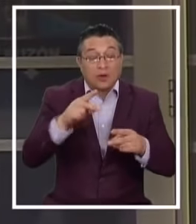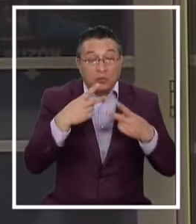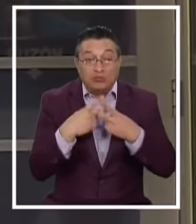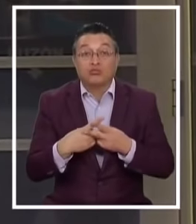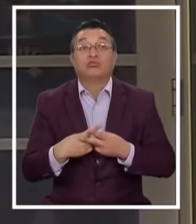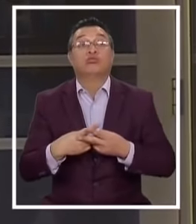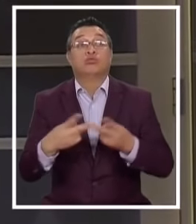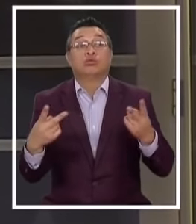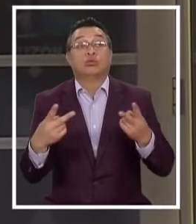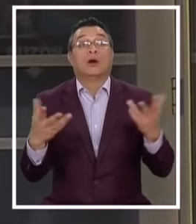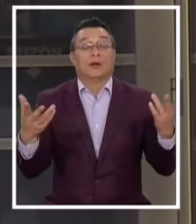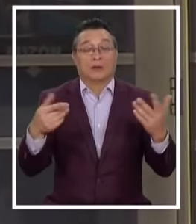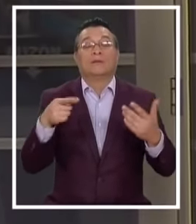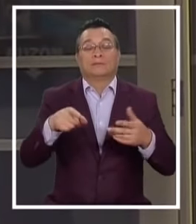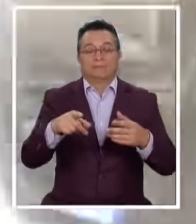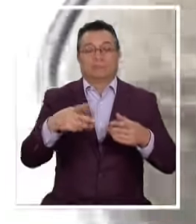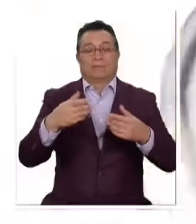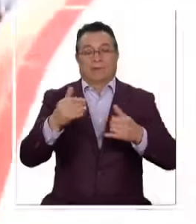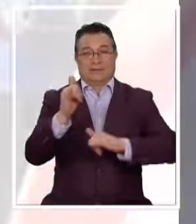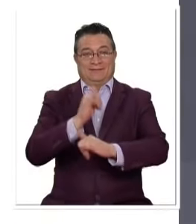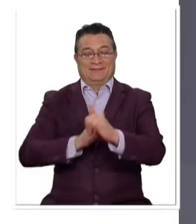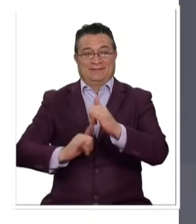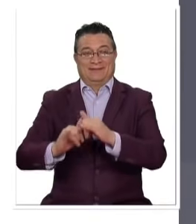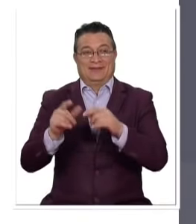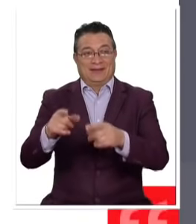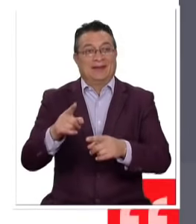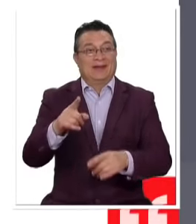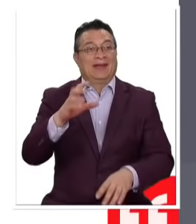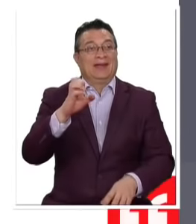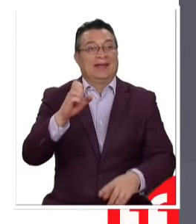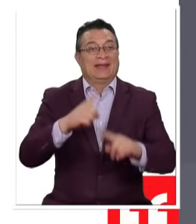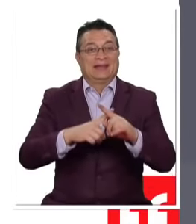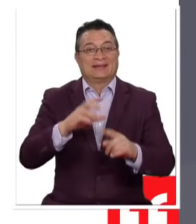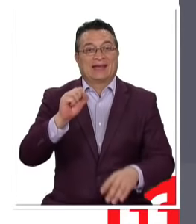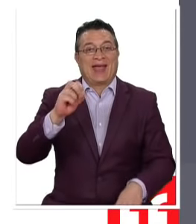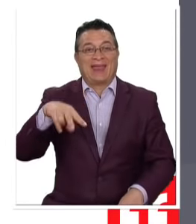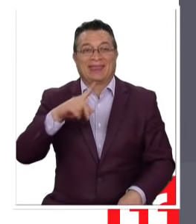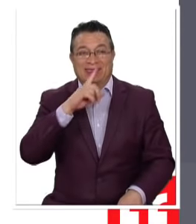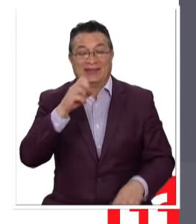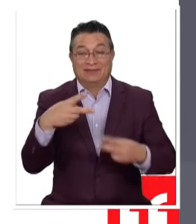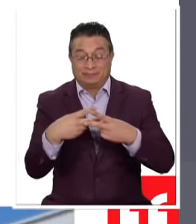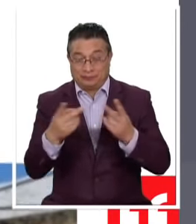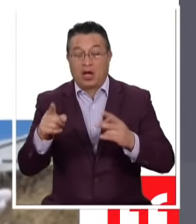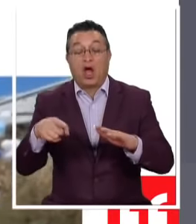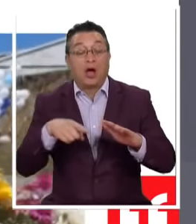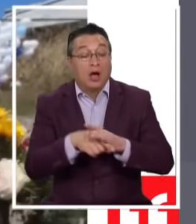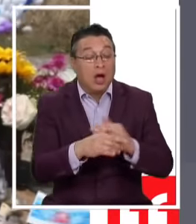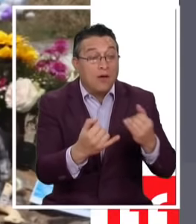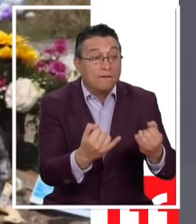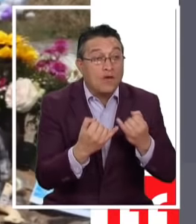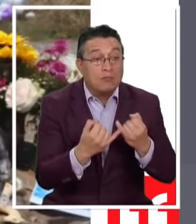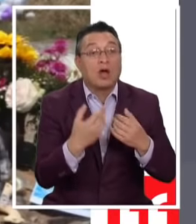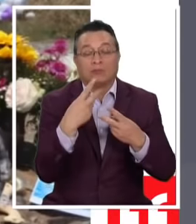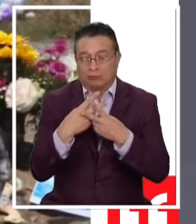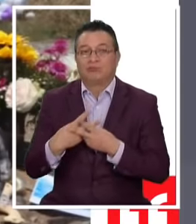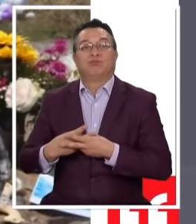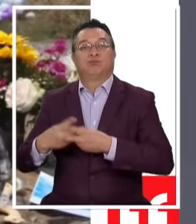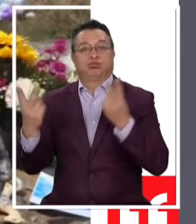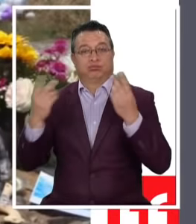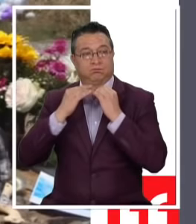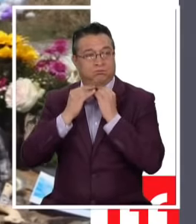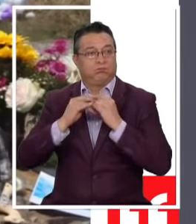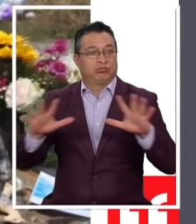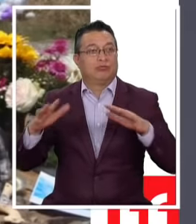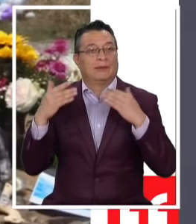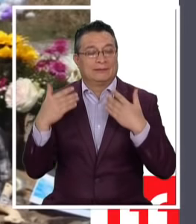publicación Que realiza El medio digital Exante Que tuvo acceso A este informe Final de autopsia Del servicio médico